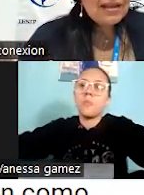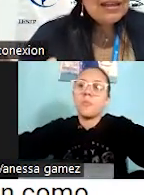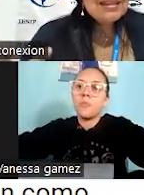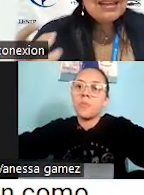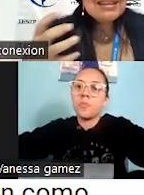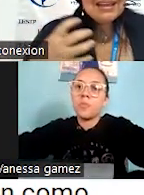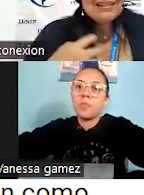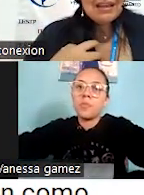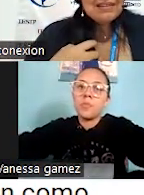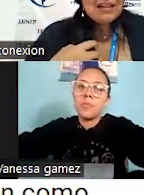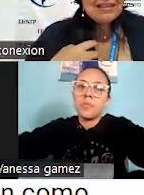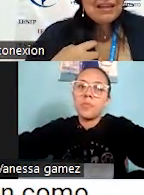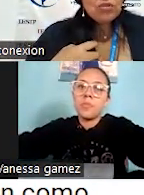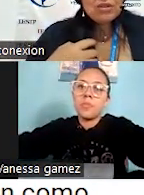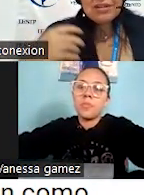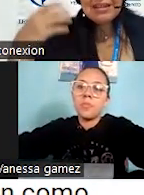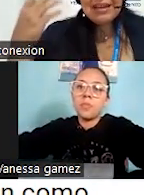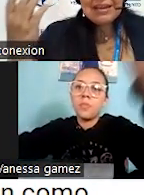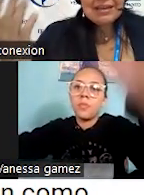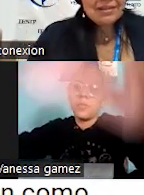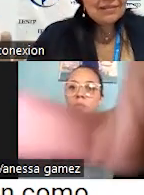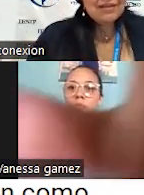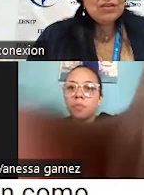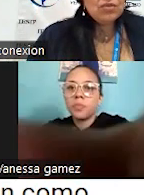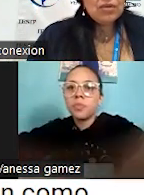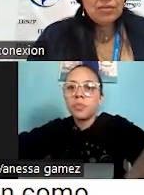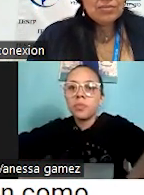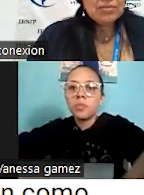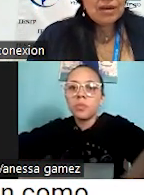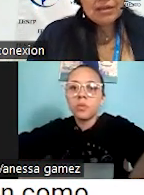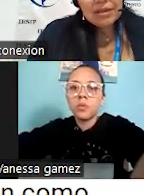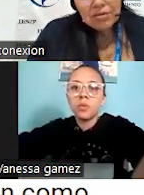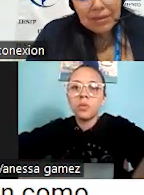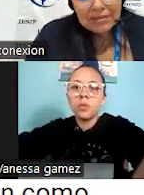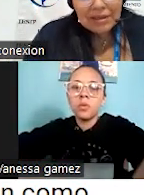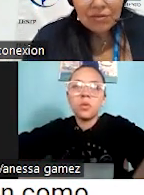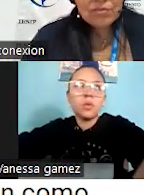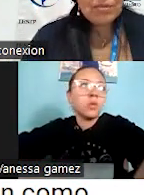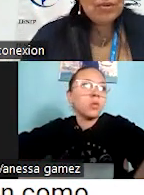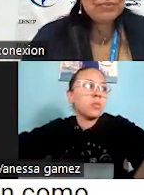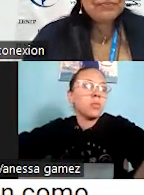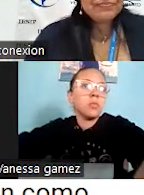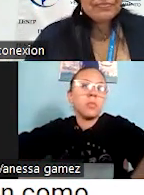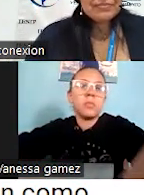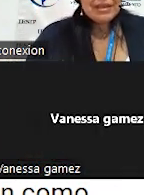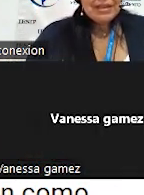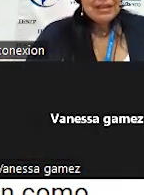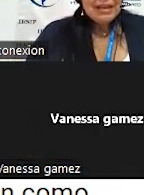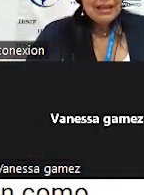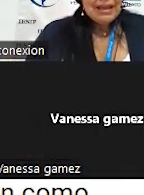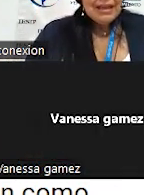que sea, el Estado te tiene que garantizar eso. Aquí no pasa eso, pero bueno.